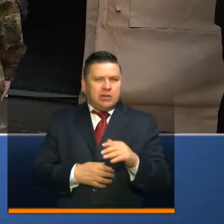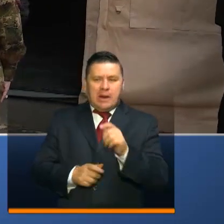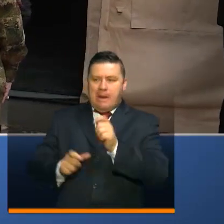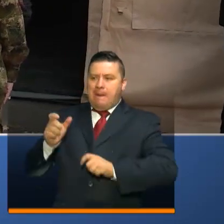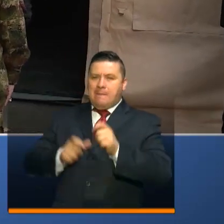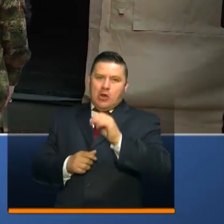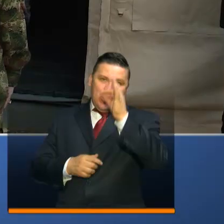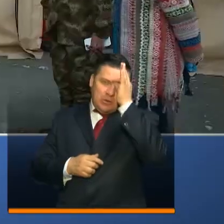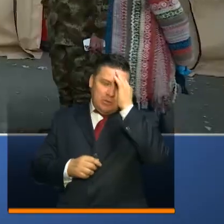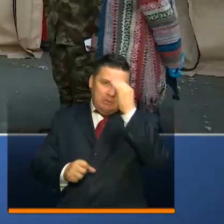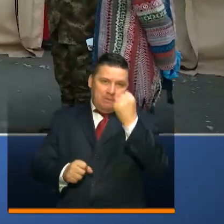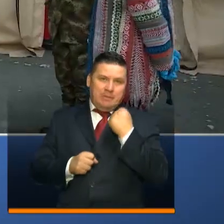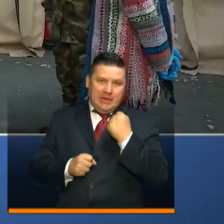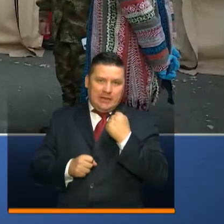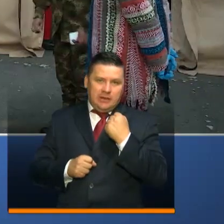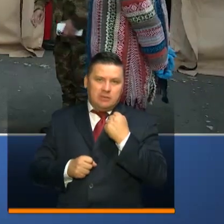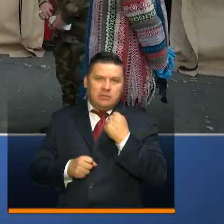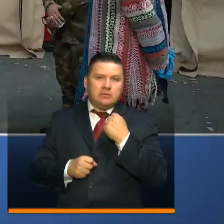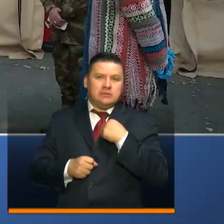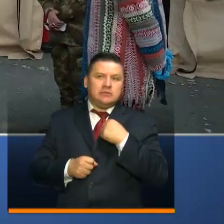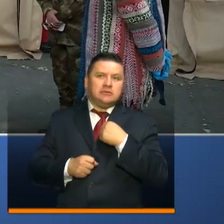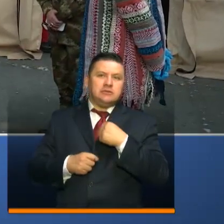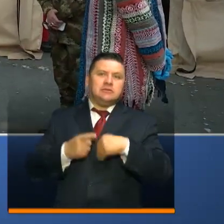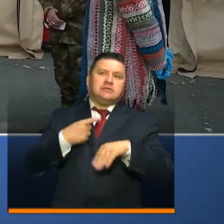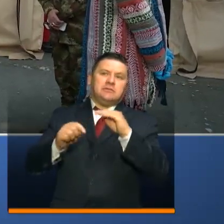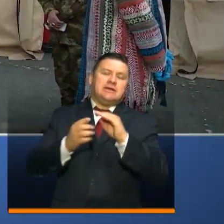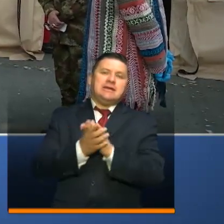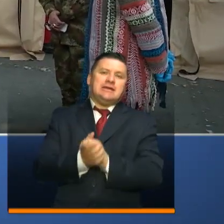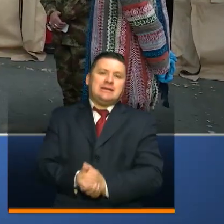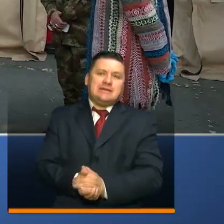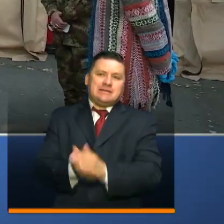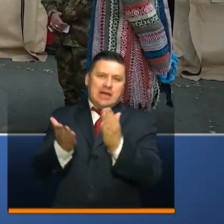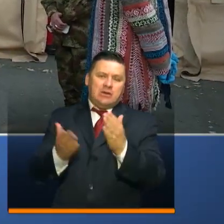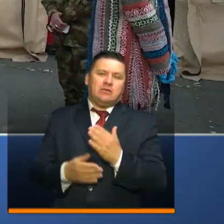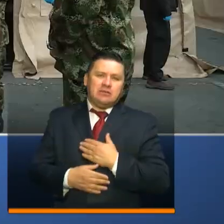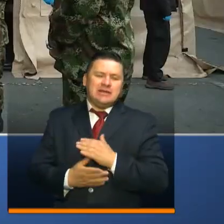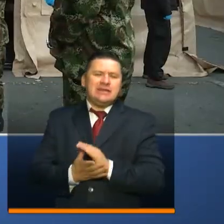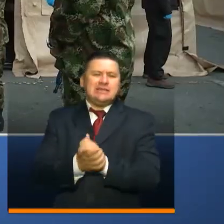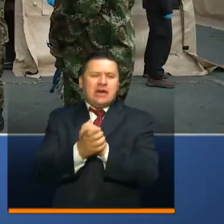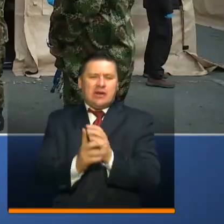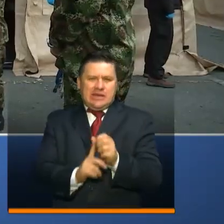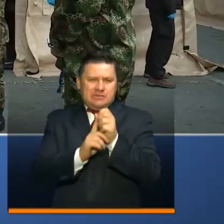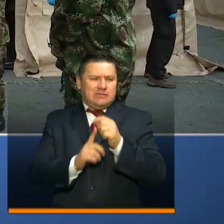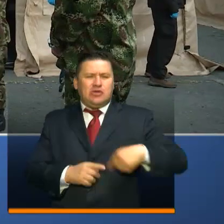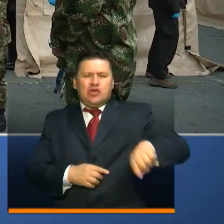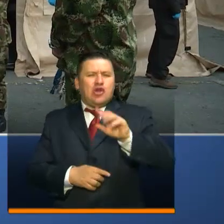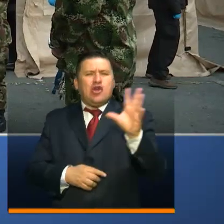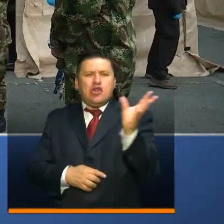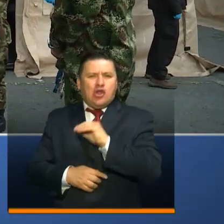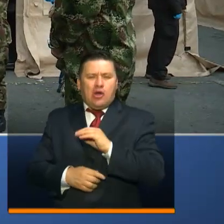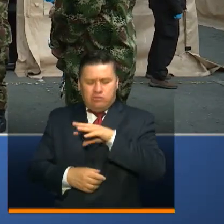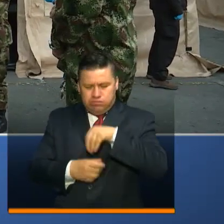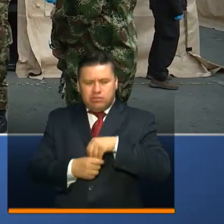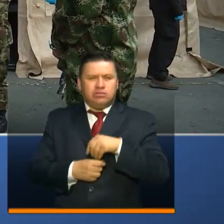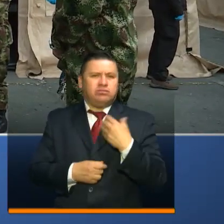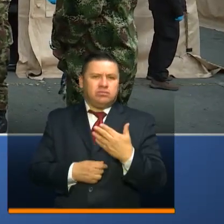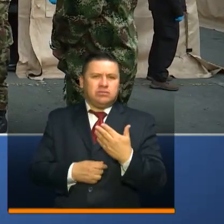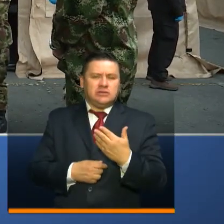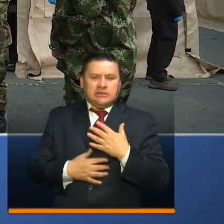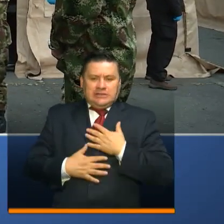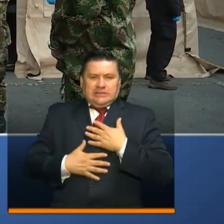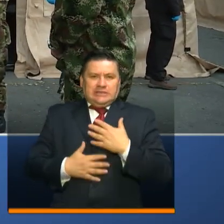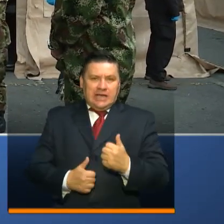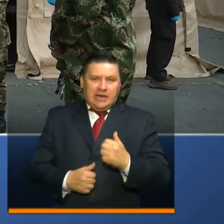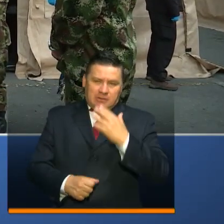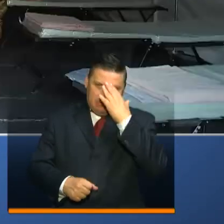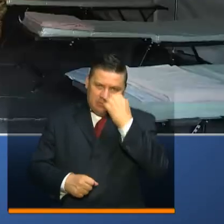del personal del Hospital Militar, a quienes les envío un gran saludo, pero también un saludo especial a todo el equipo de sanidad